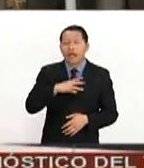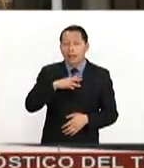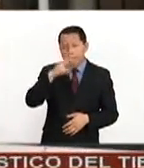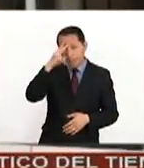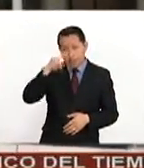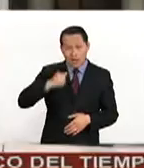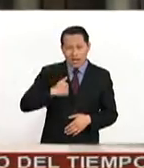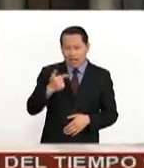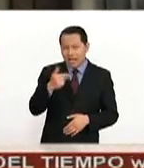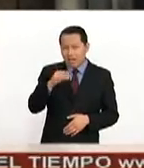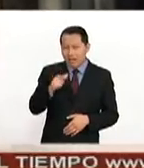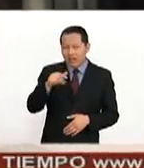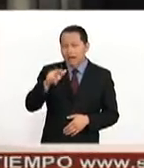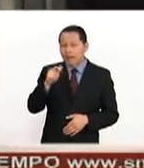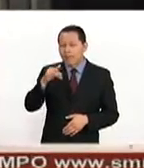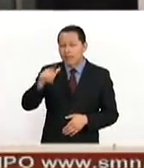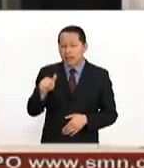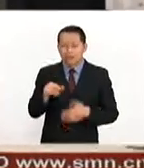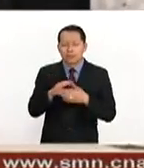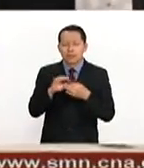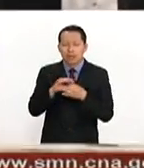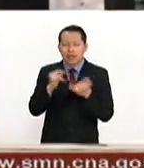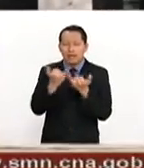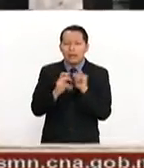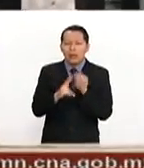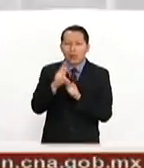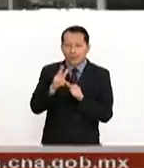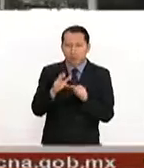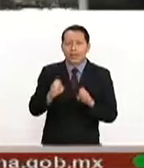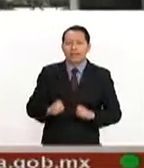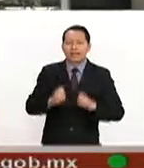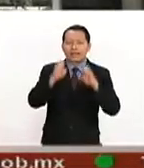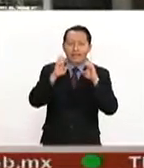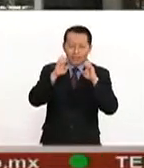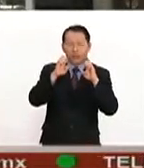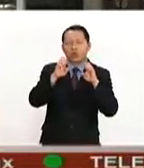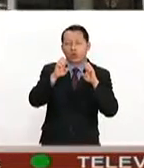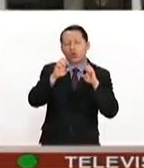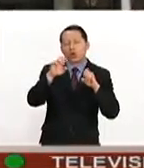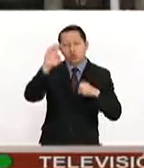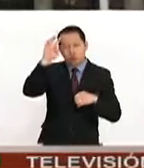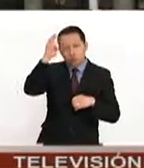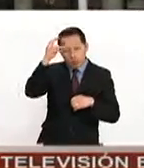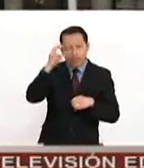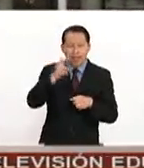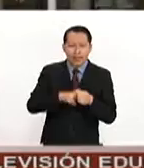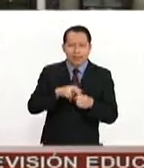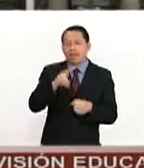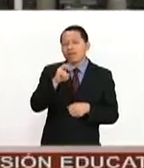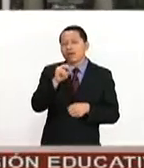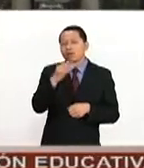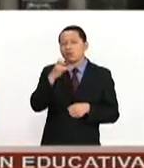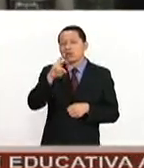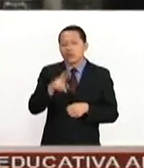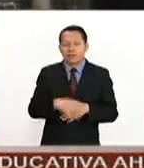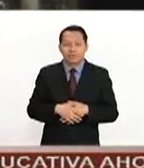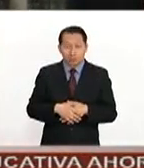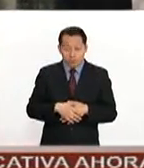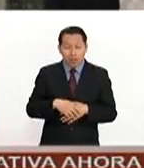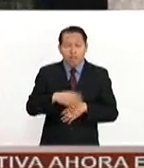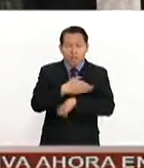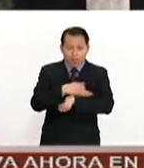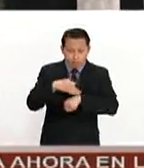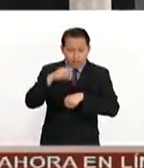México en Canadá, Gabriel Ramírez, platica de la inauguración de la Torre Trump en Vancouver. Si bien la familia Trump no es propietaria, sino